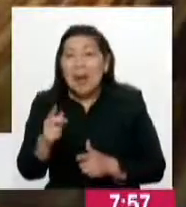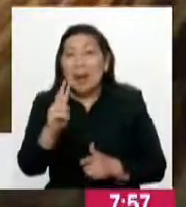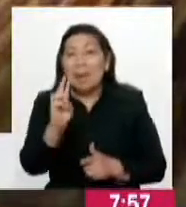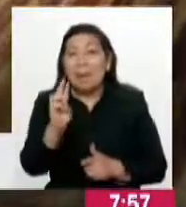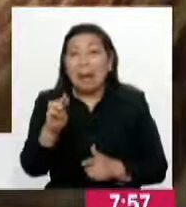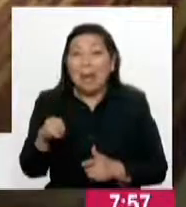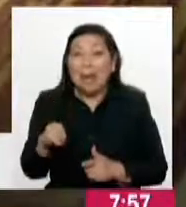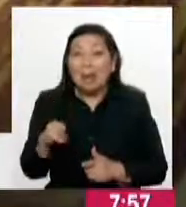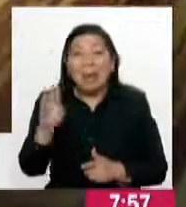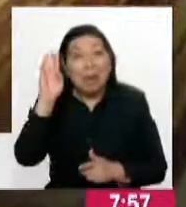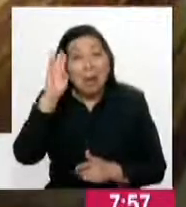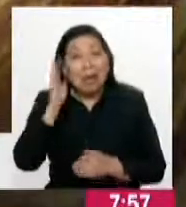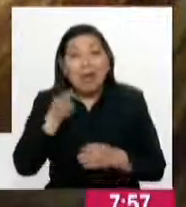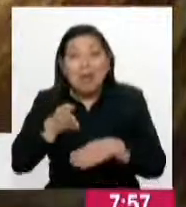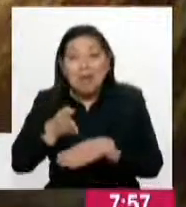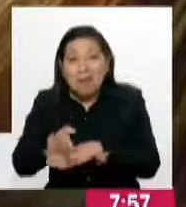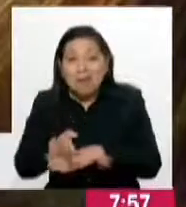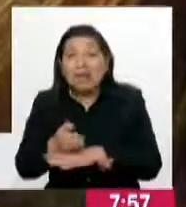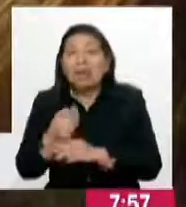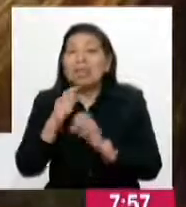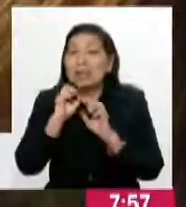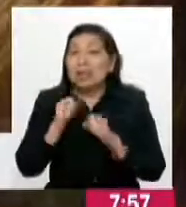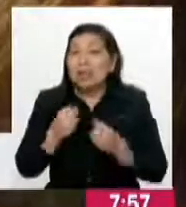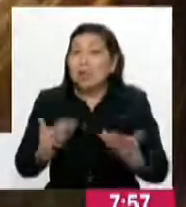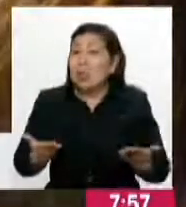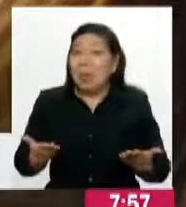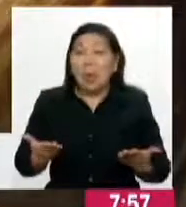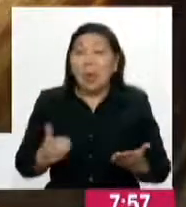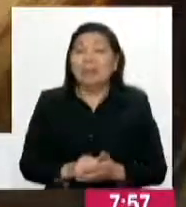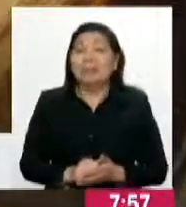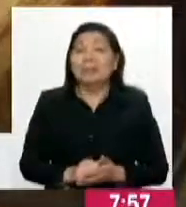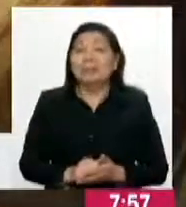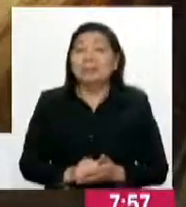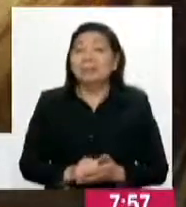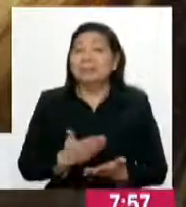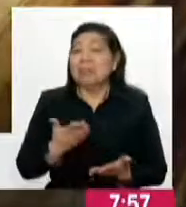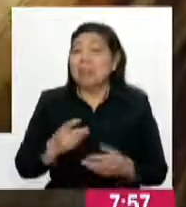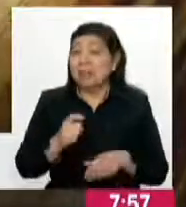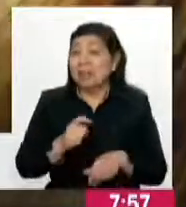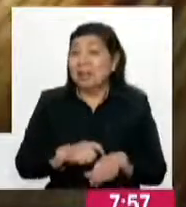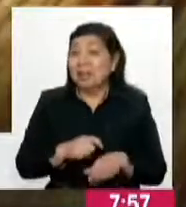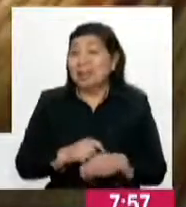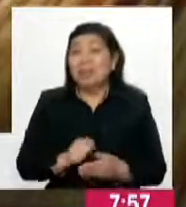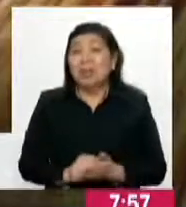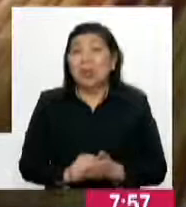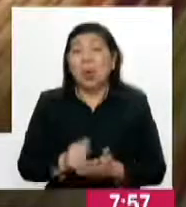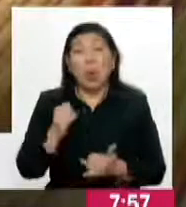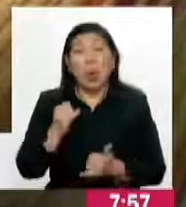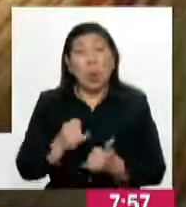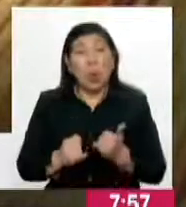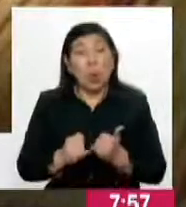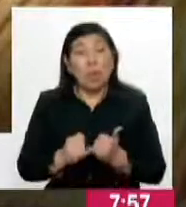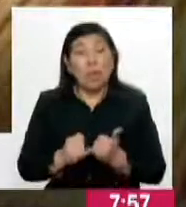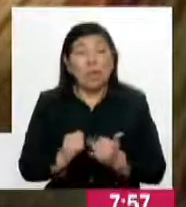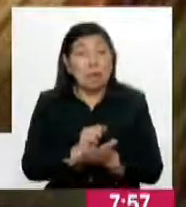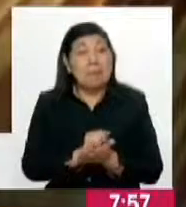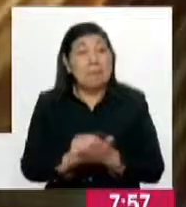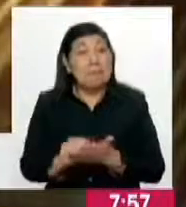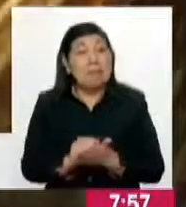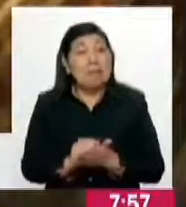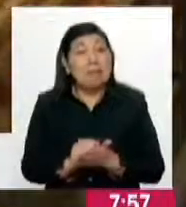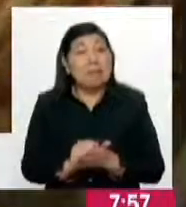Armadas y la Policía Nacional del Perú y comentábamos que no habían habido, al menos en los últimos meses,